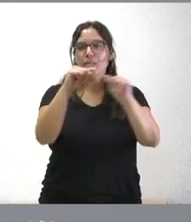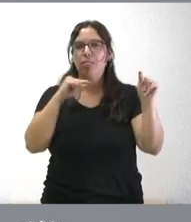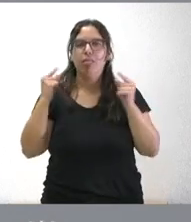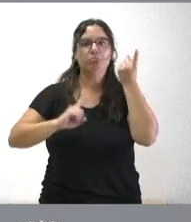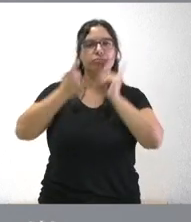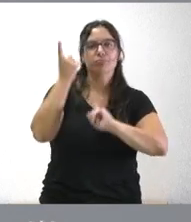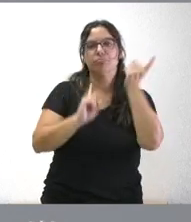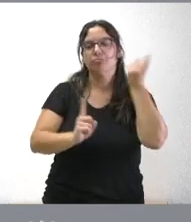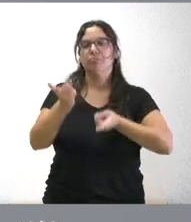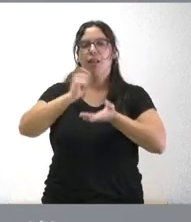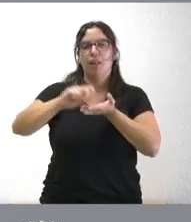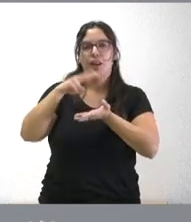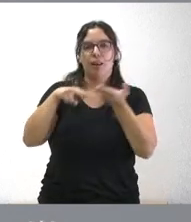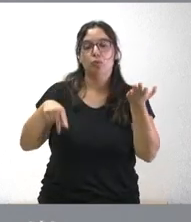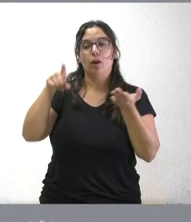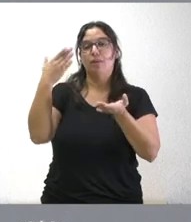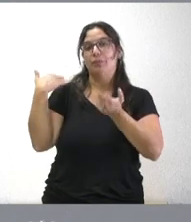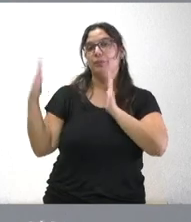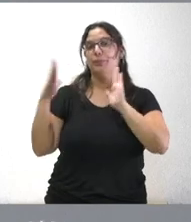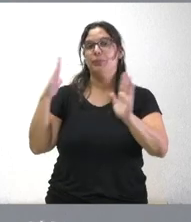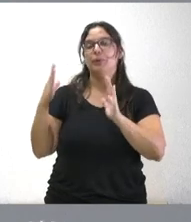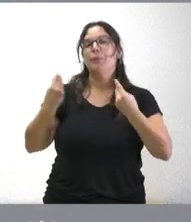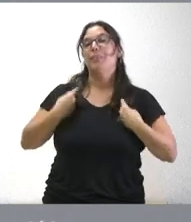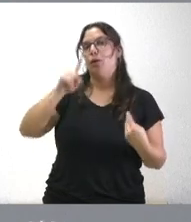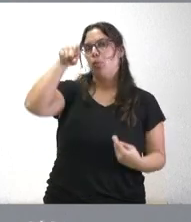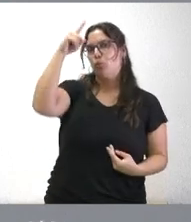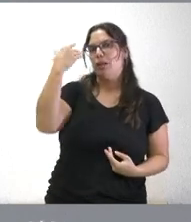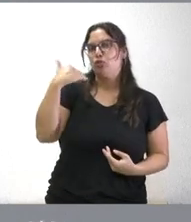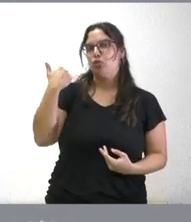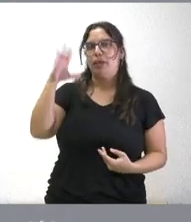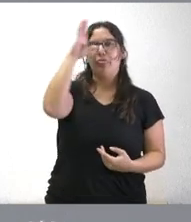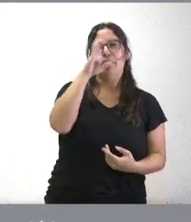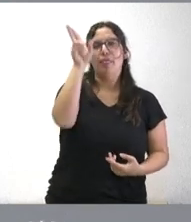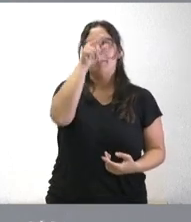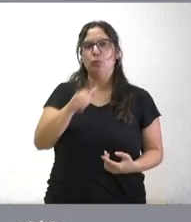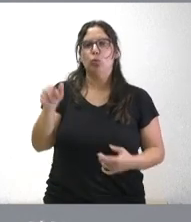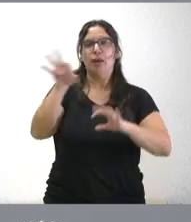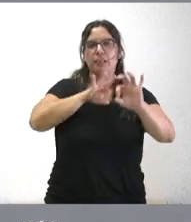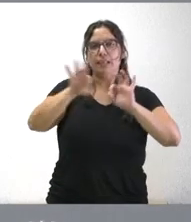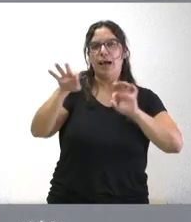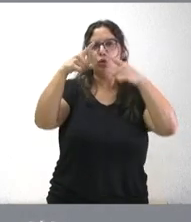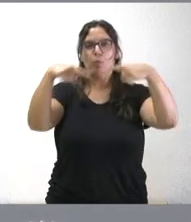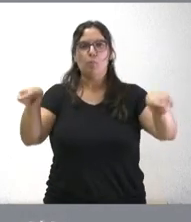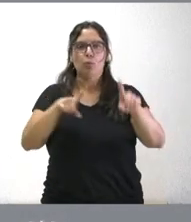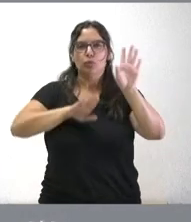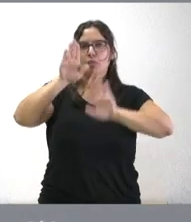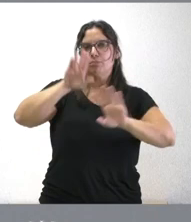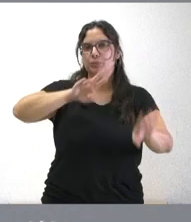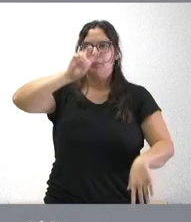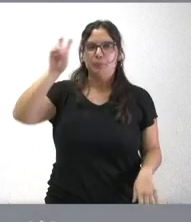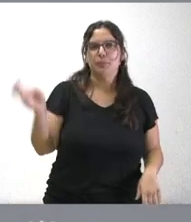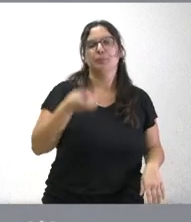fue aglutinador de la vida cultural soriana en todos los aspectos de ciencia, pintura, teatro, música, mimos, etcétera,